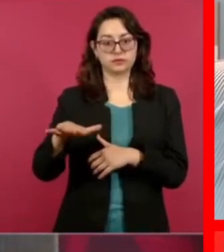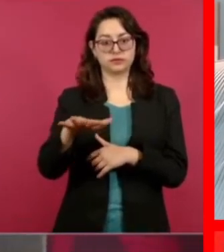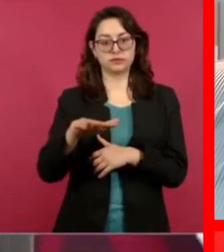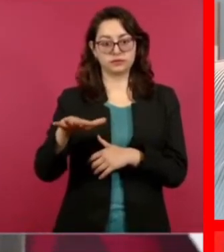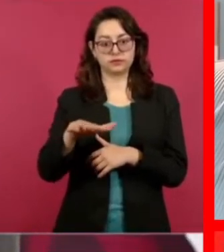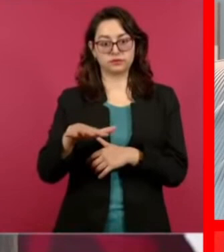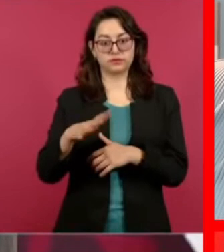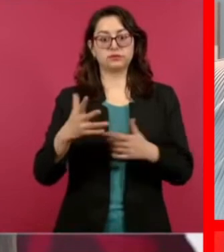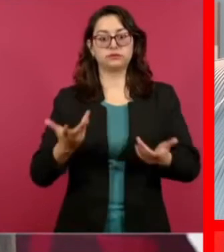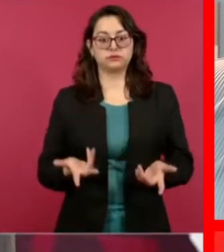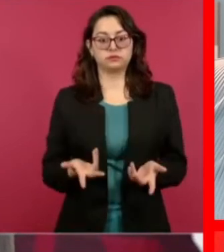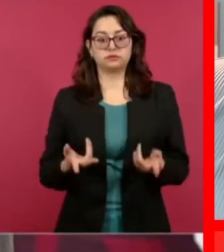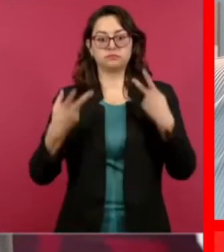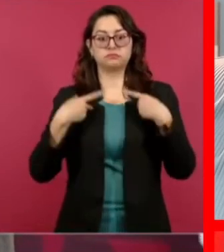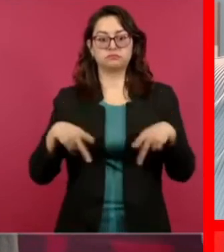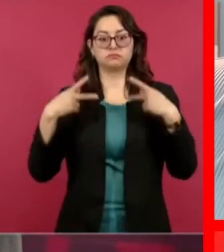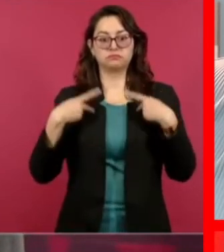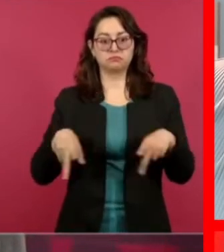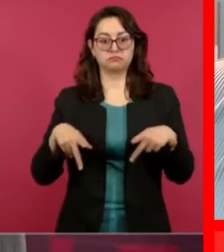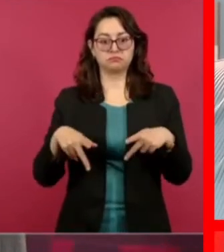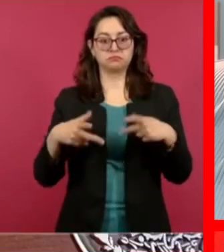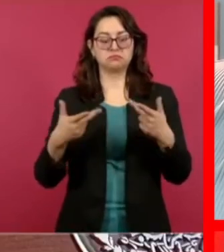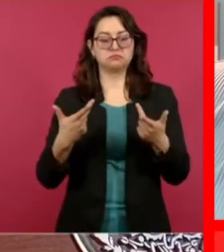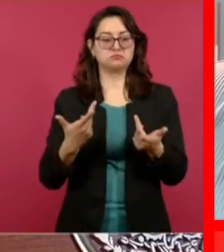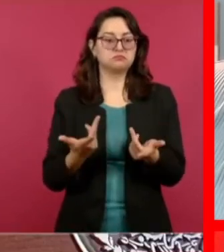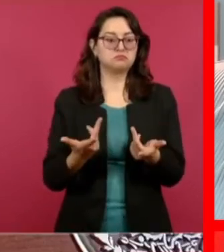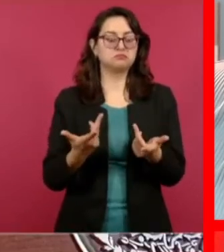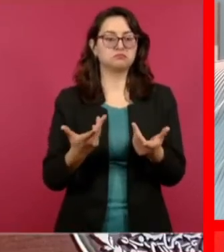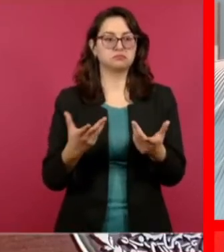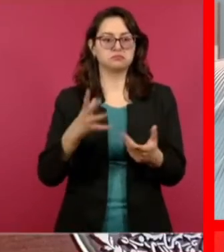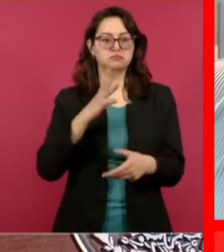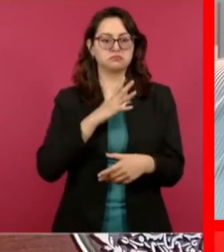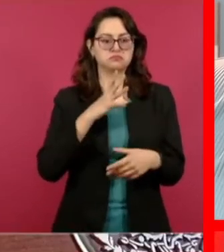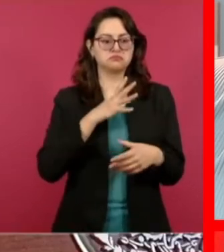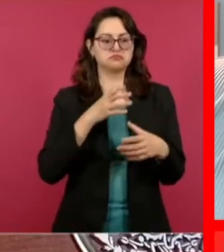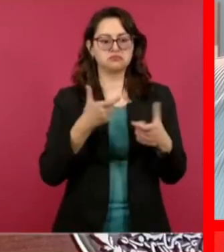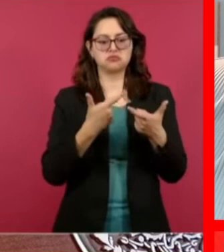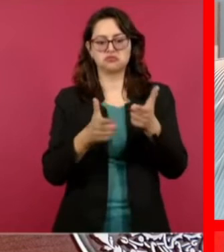de delincuencia organizados que